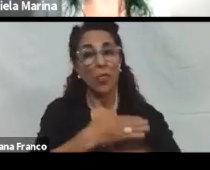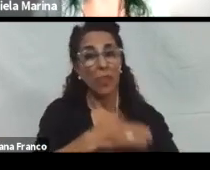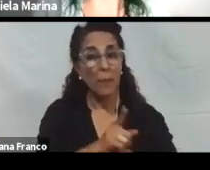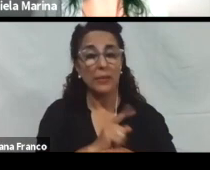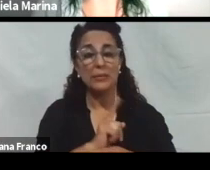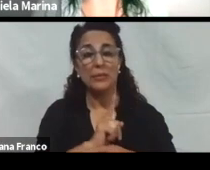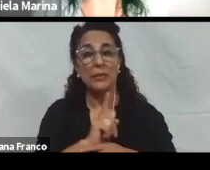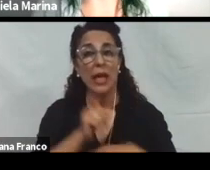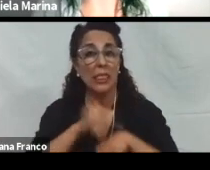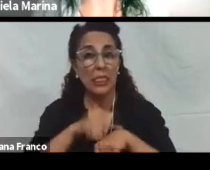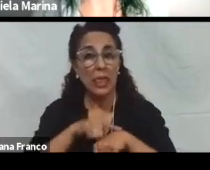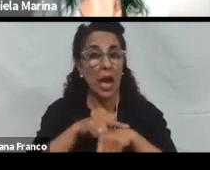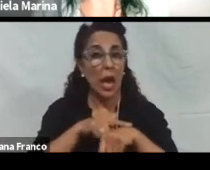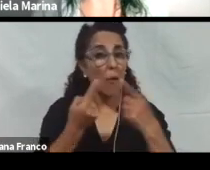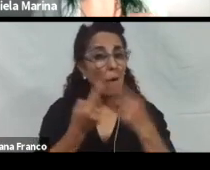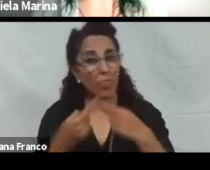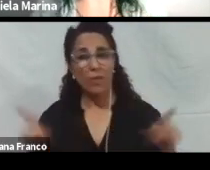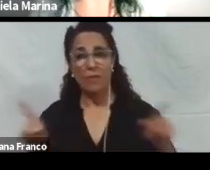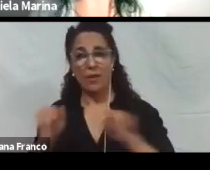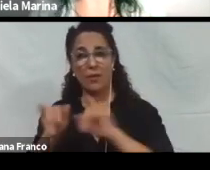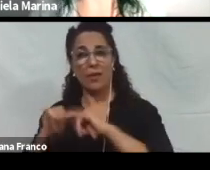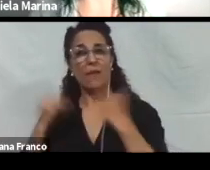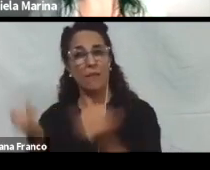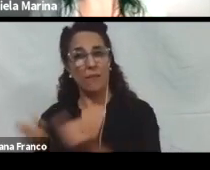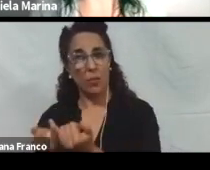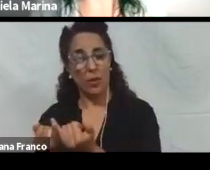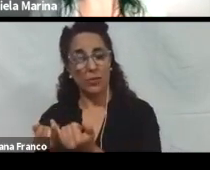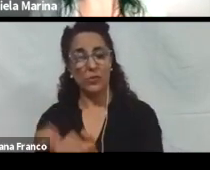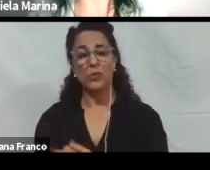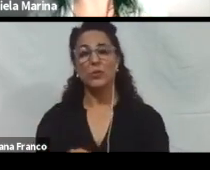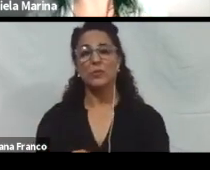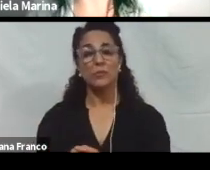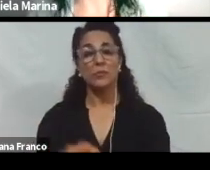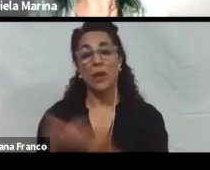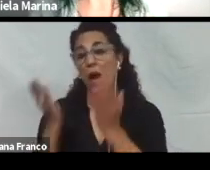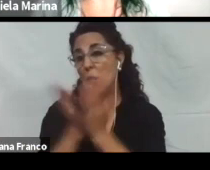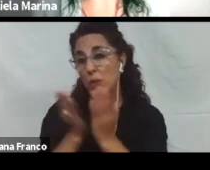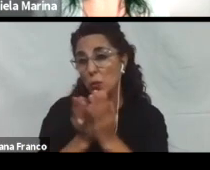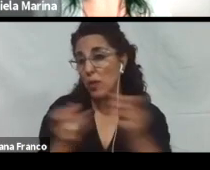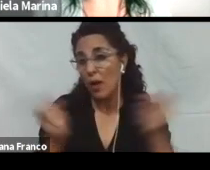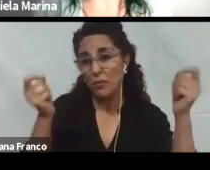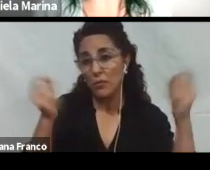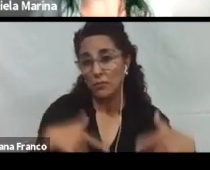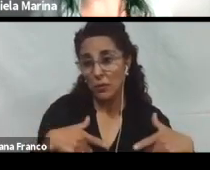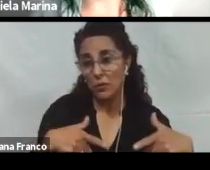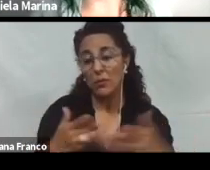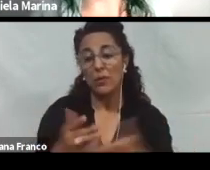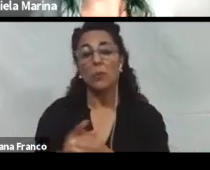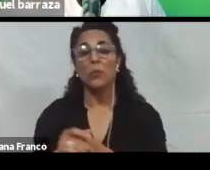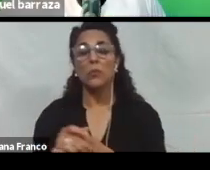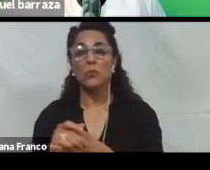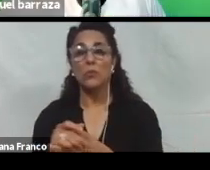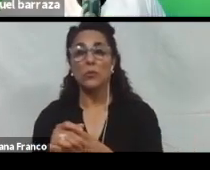tiempos para realizar una evaluación, que son diferentes al de un estudiante sin discapacidad, no estamos siendo de todo accesible.